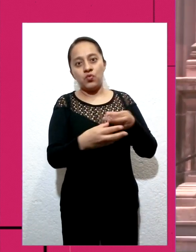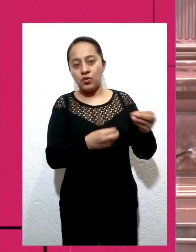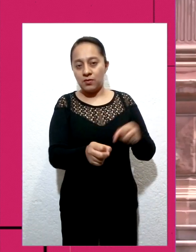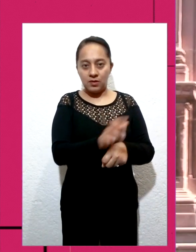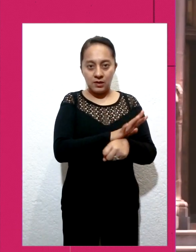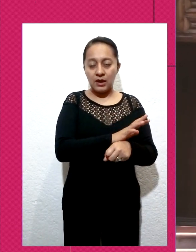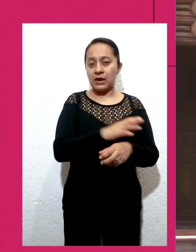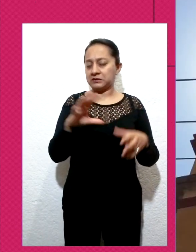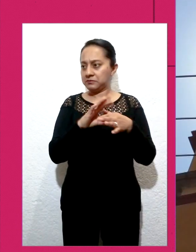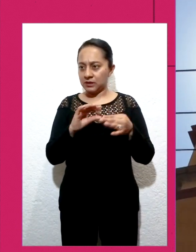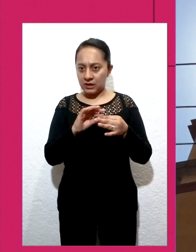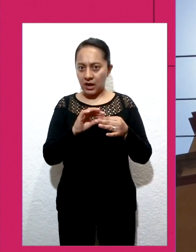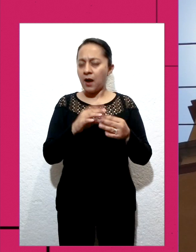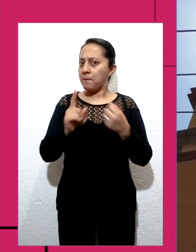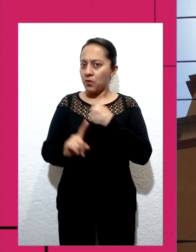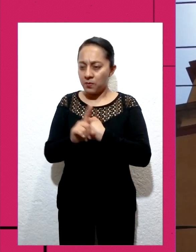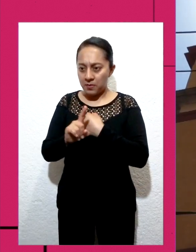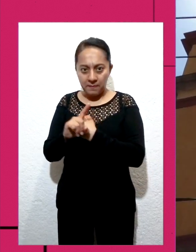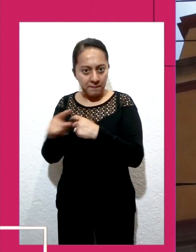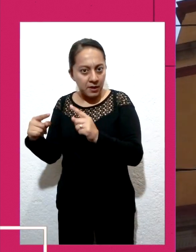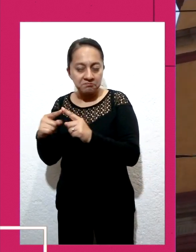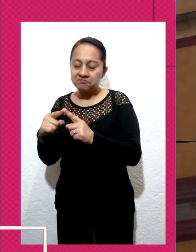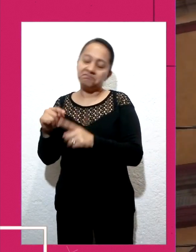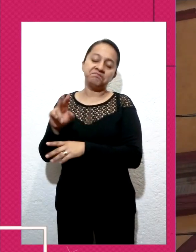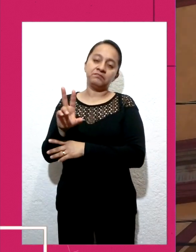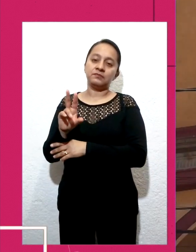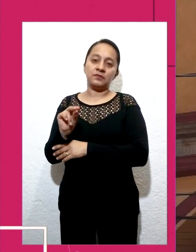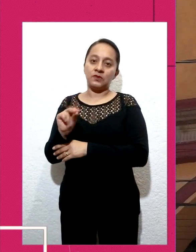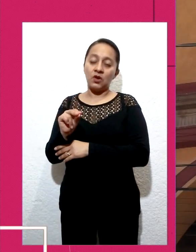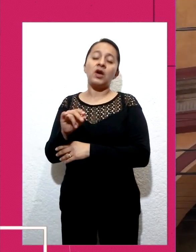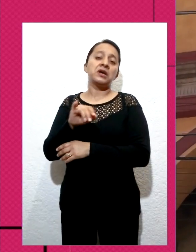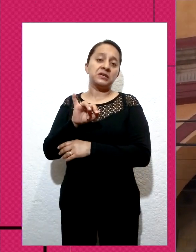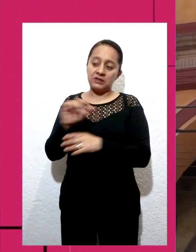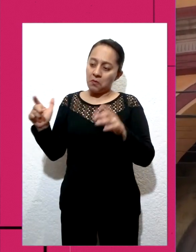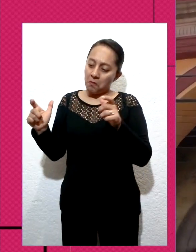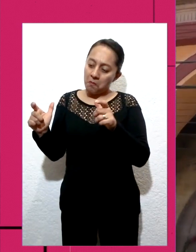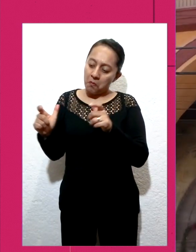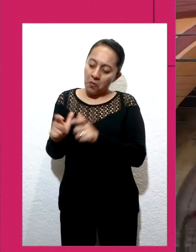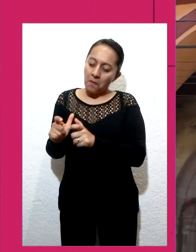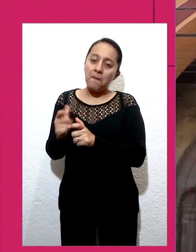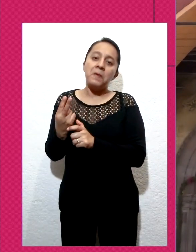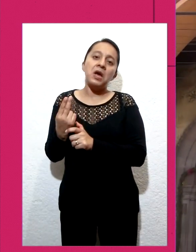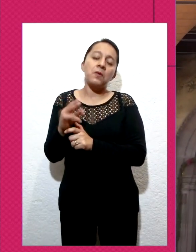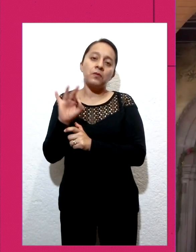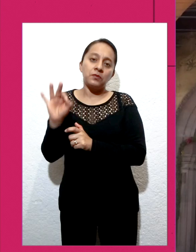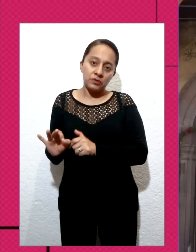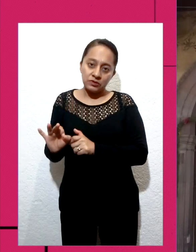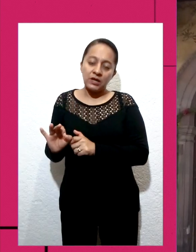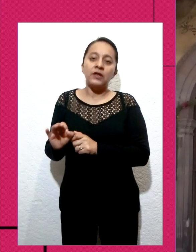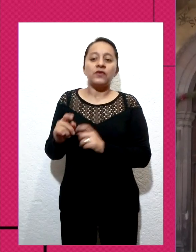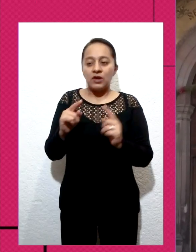pesar de que se reducirá al 25% el aforo en los templos, se colaborará de una manera muy activa con las autoridades